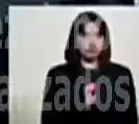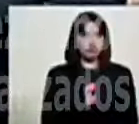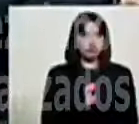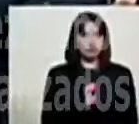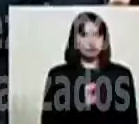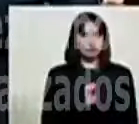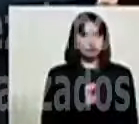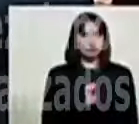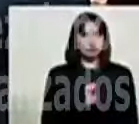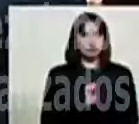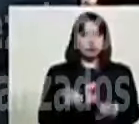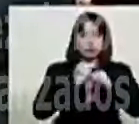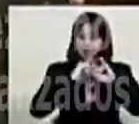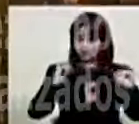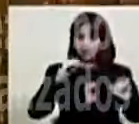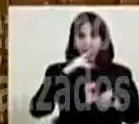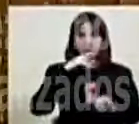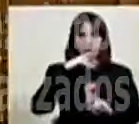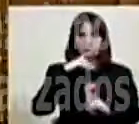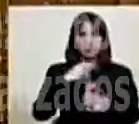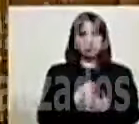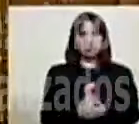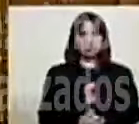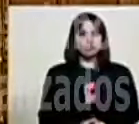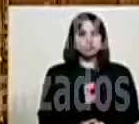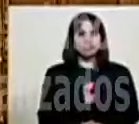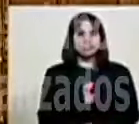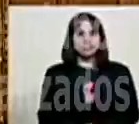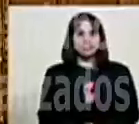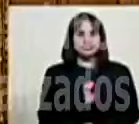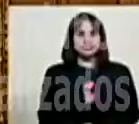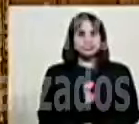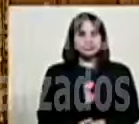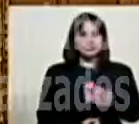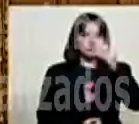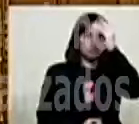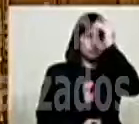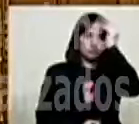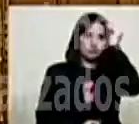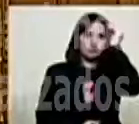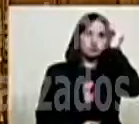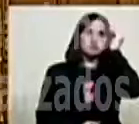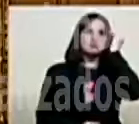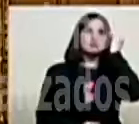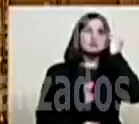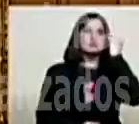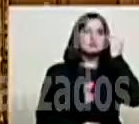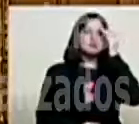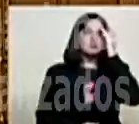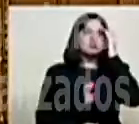Y además para terminar mi discurso, que no me lo dejó terminar la Casa Militar,